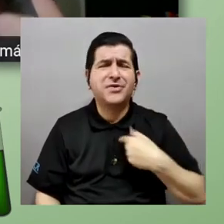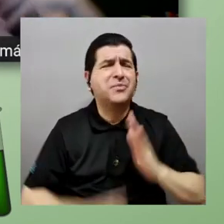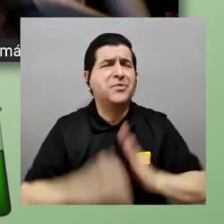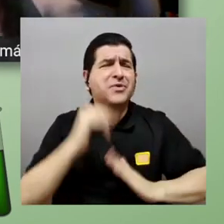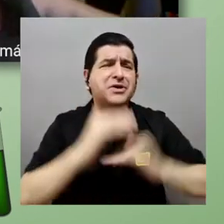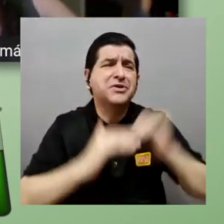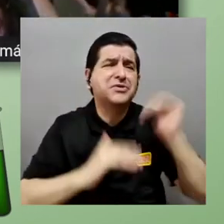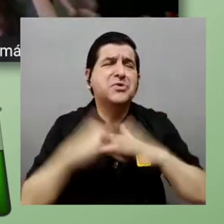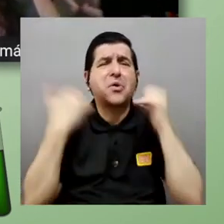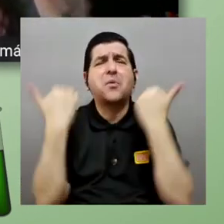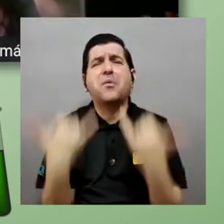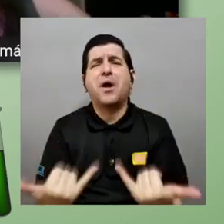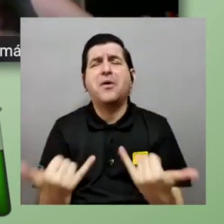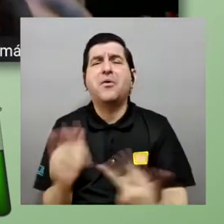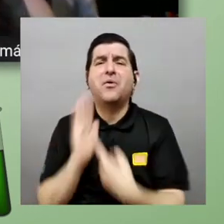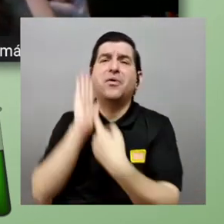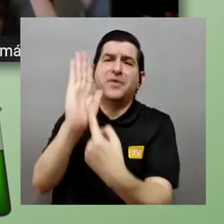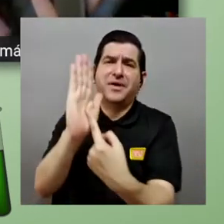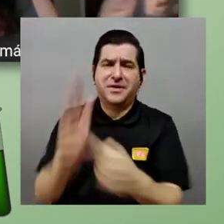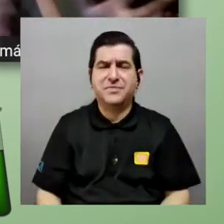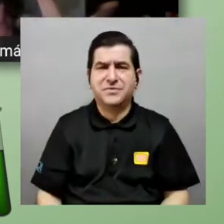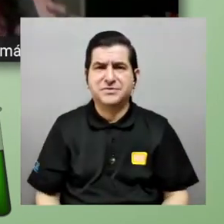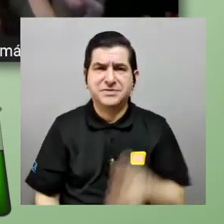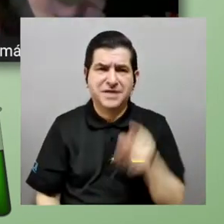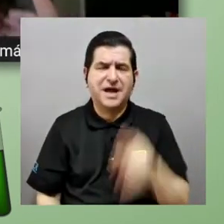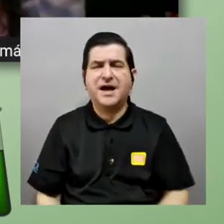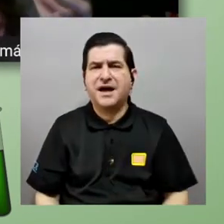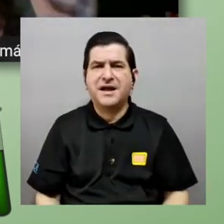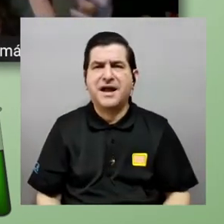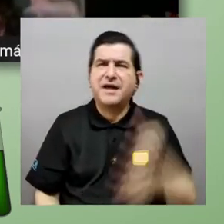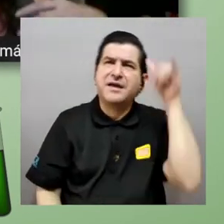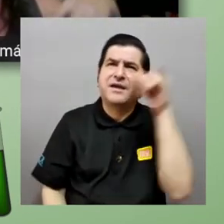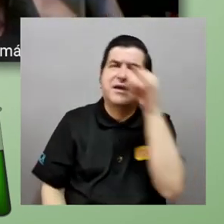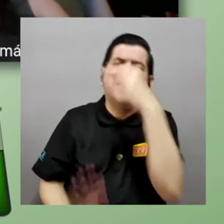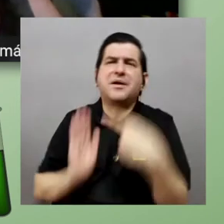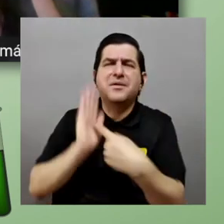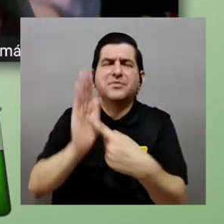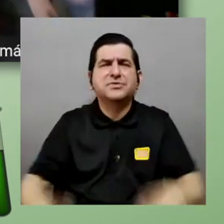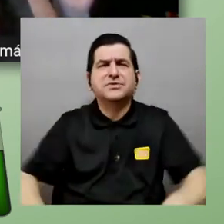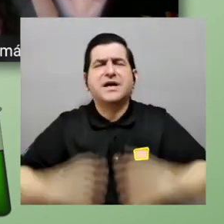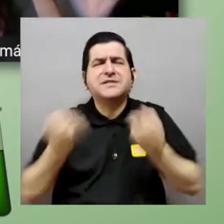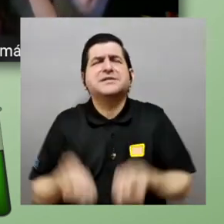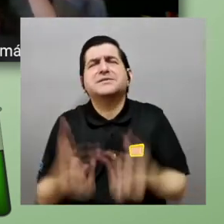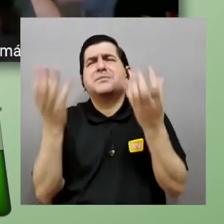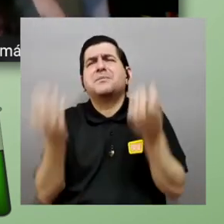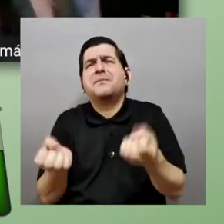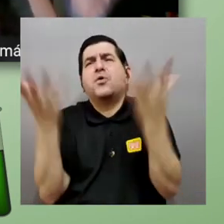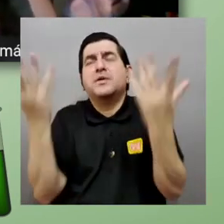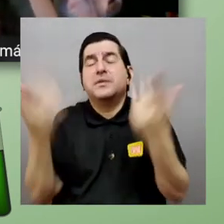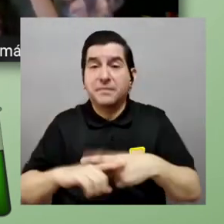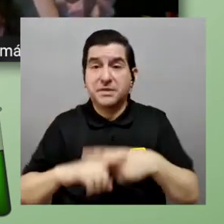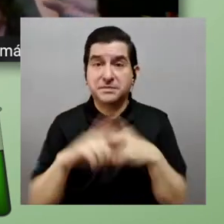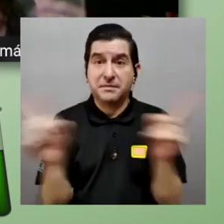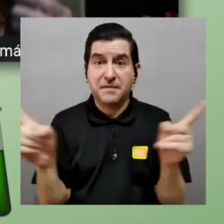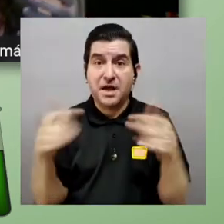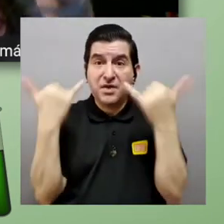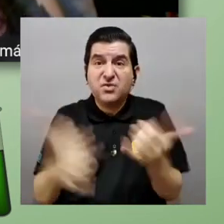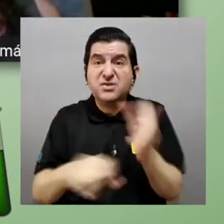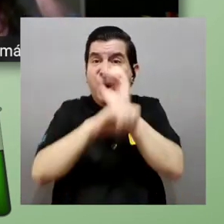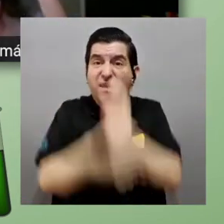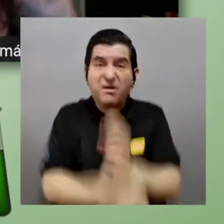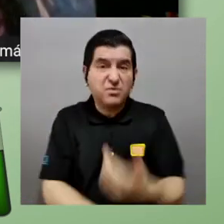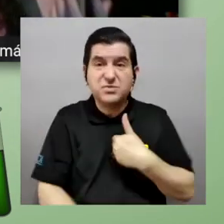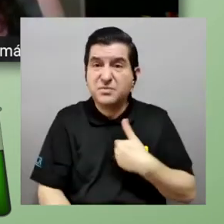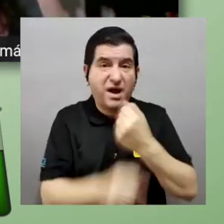irnos como yo puedo construirles aquí enseñarles cómo hacer con infinitos y mostrarles que existen un montón de infinitos pero